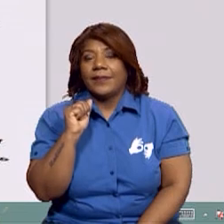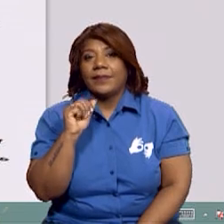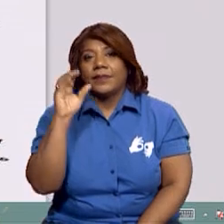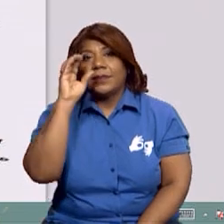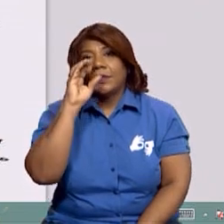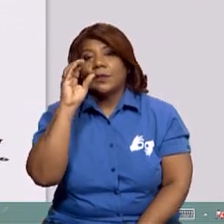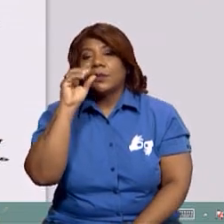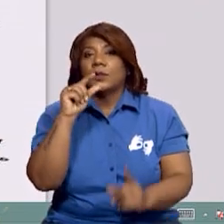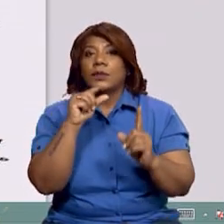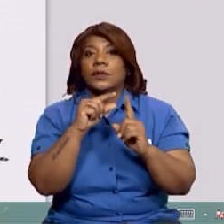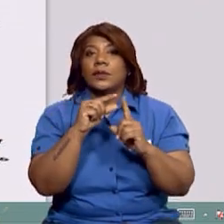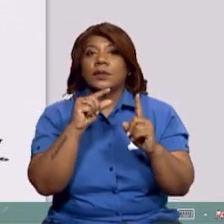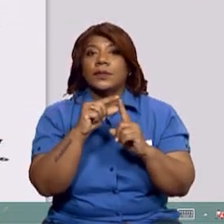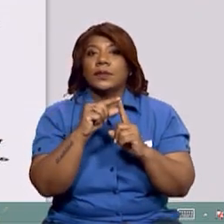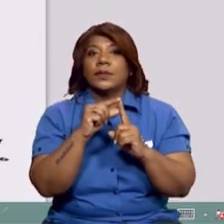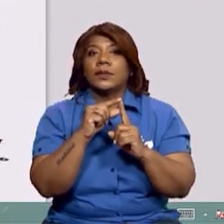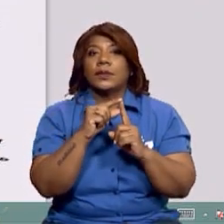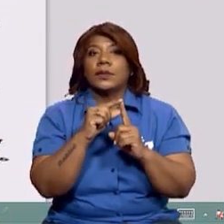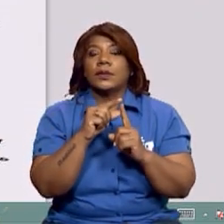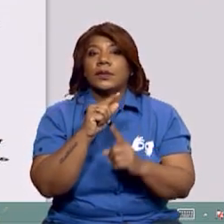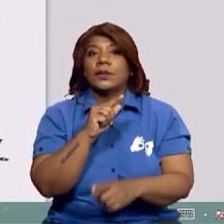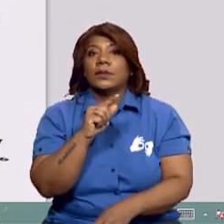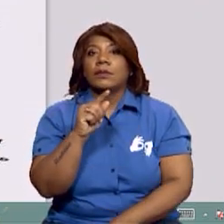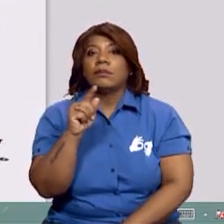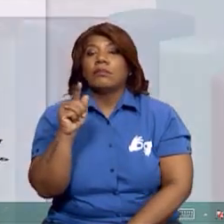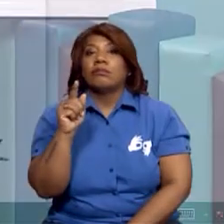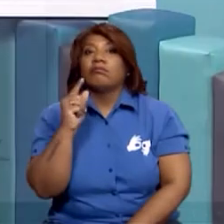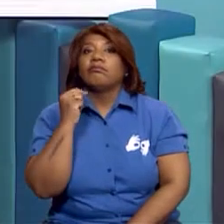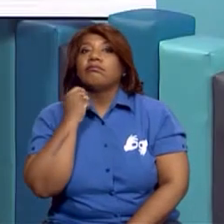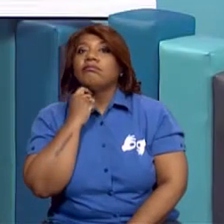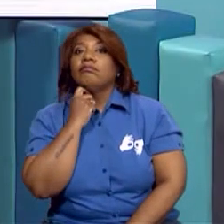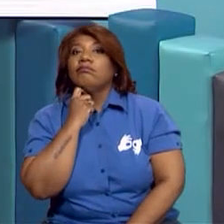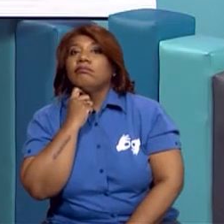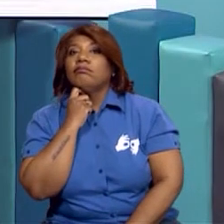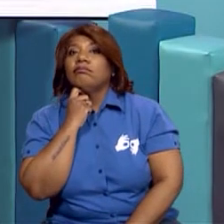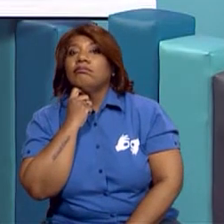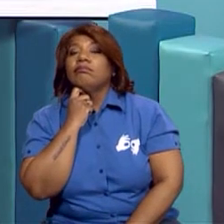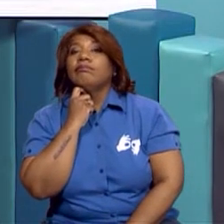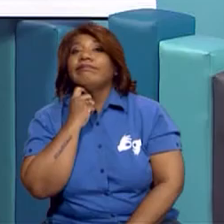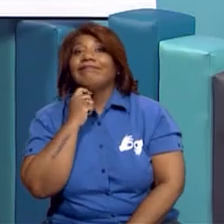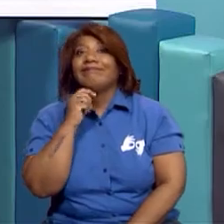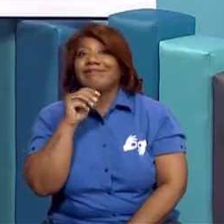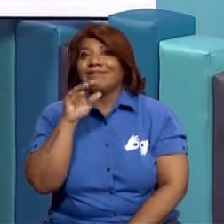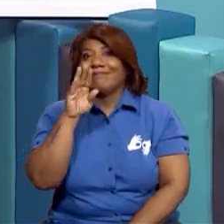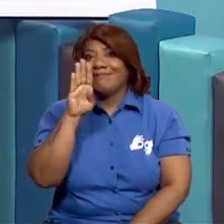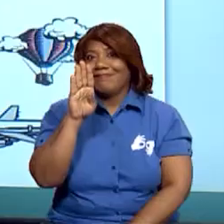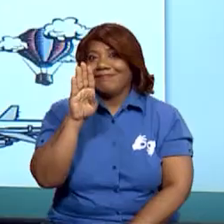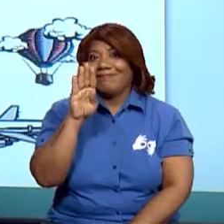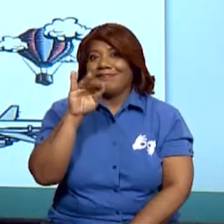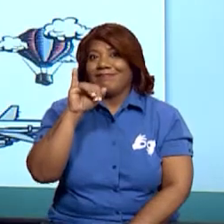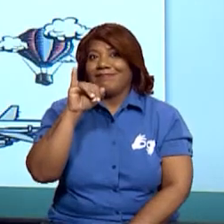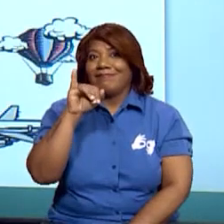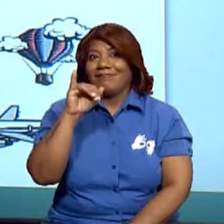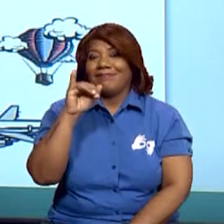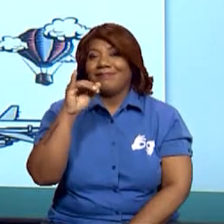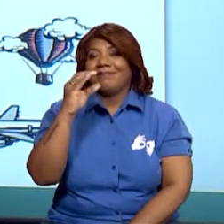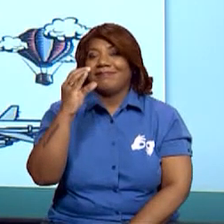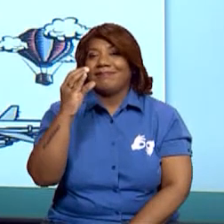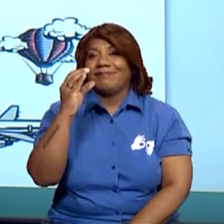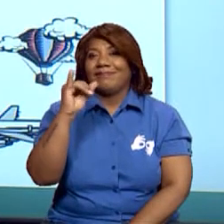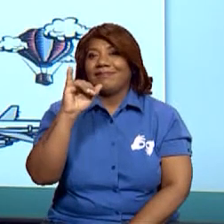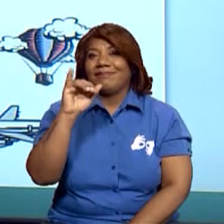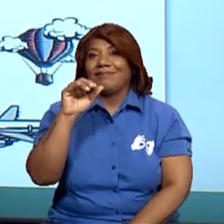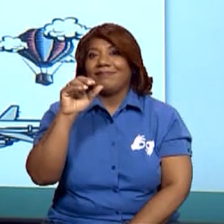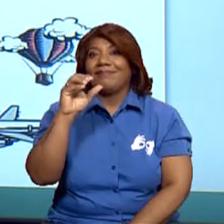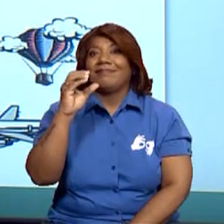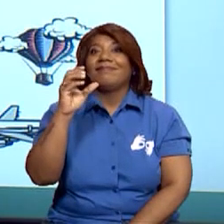larga. Esta imagen que está aquí, anda en una bicicleta. Está como subiendo una loma súper inclinada. Eso